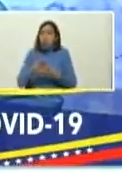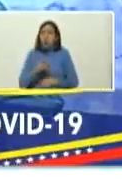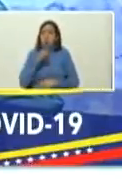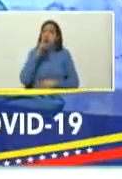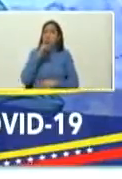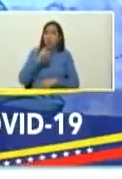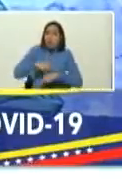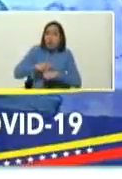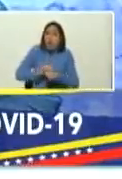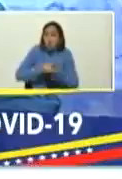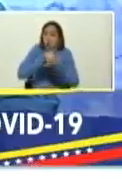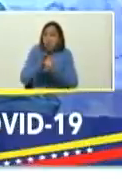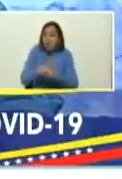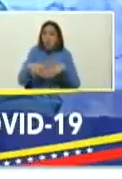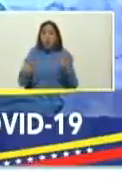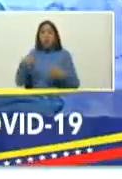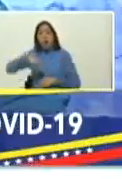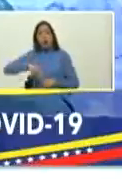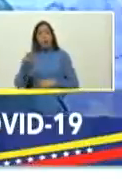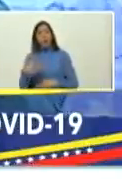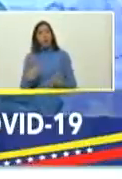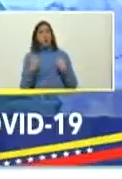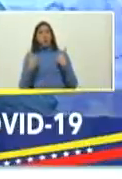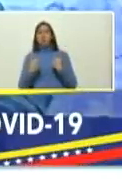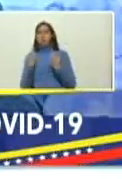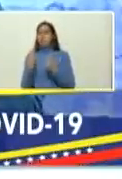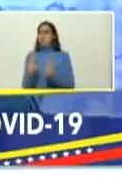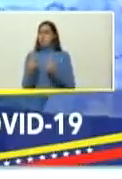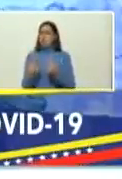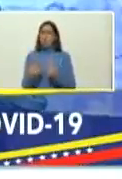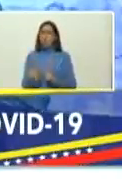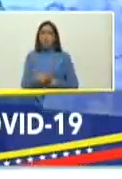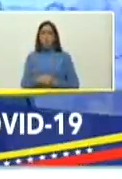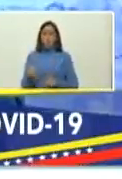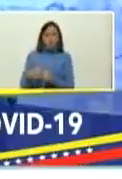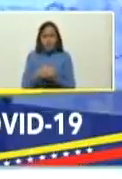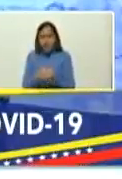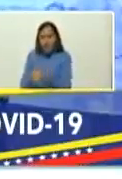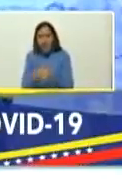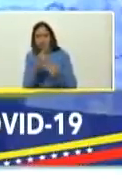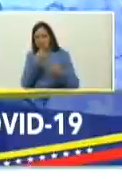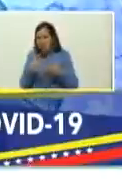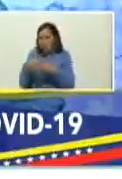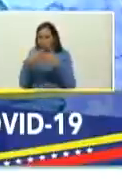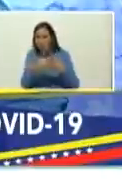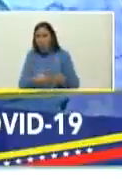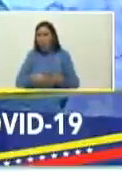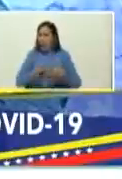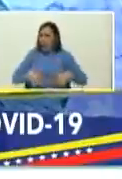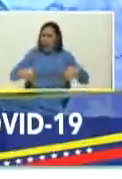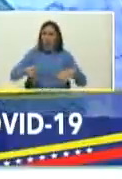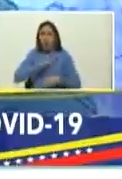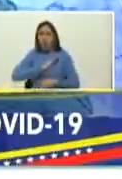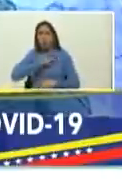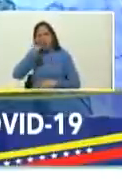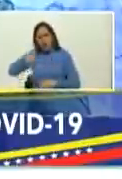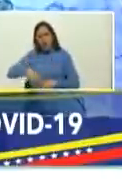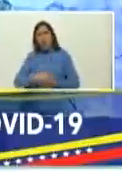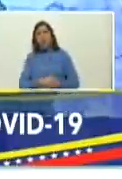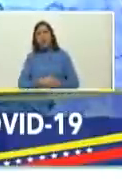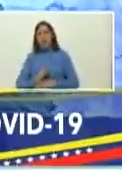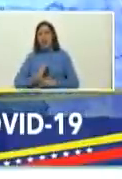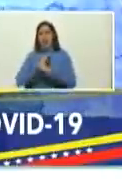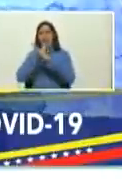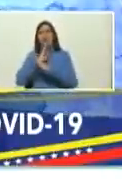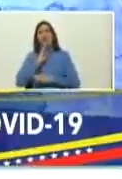medio de la pandemia Venezuela ha sufrido 20 meses de persecución a su dinero de congelamiento de